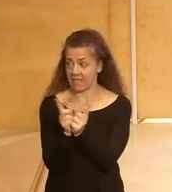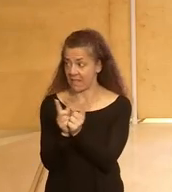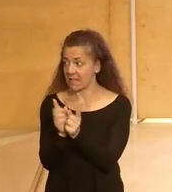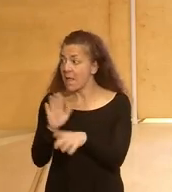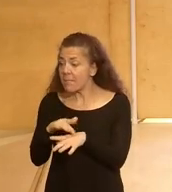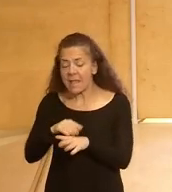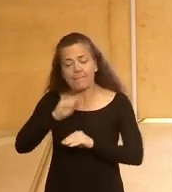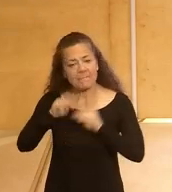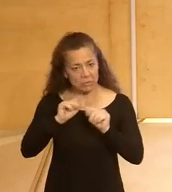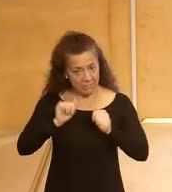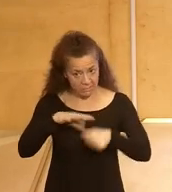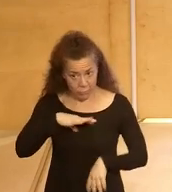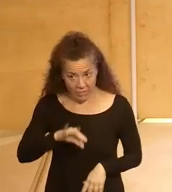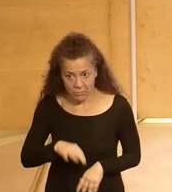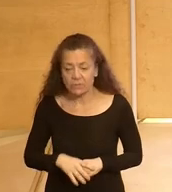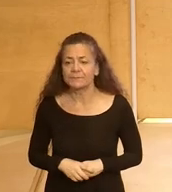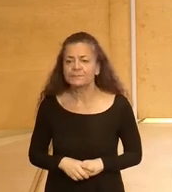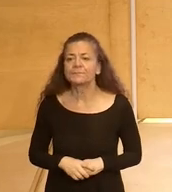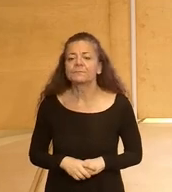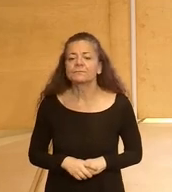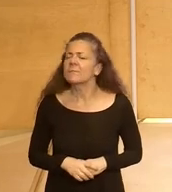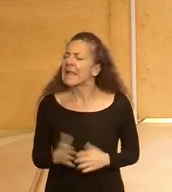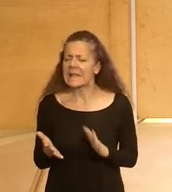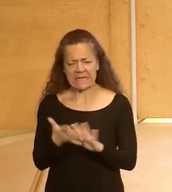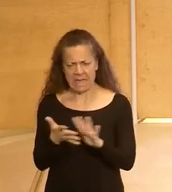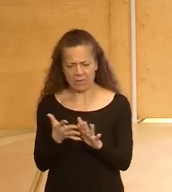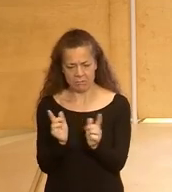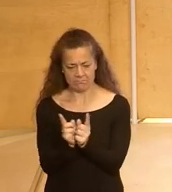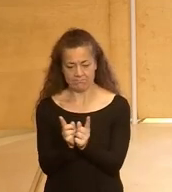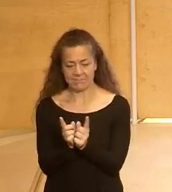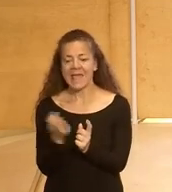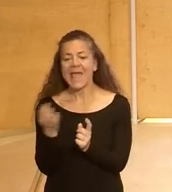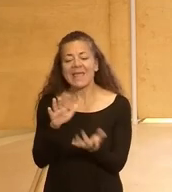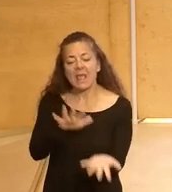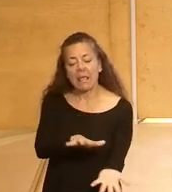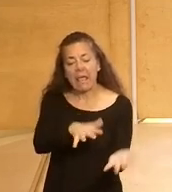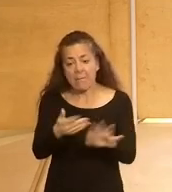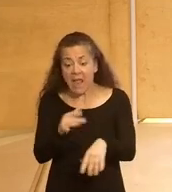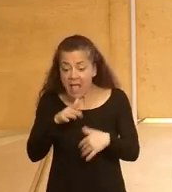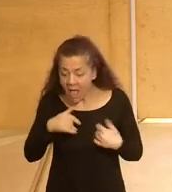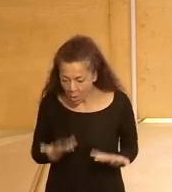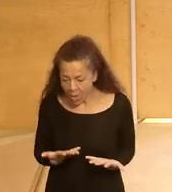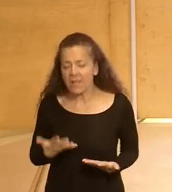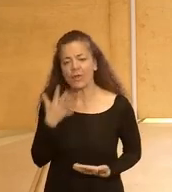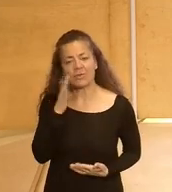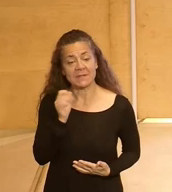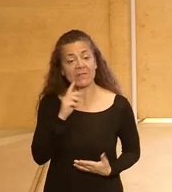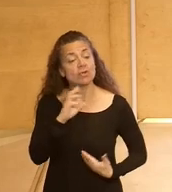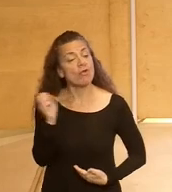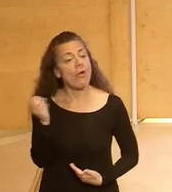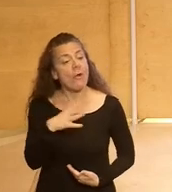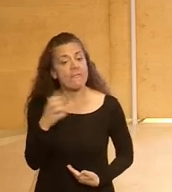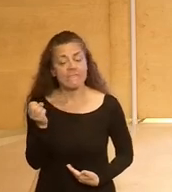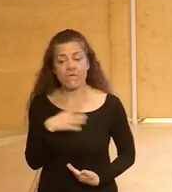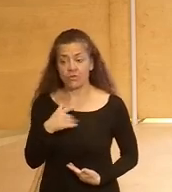ir a las preguntas en cuanto antes muy rápidamente ¿qué va a cambiar ¿qué ahora efectivamente con los fondos